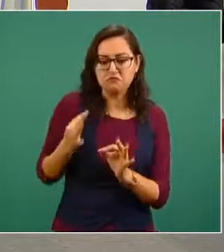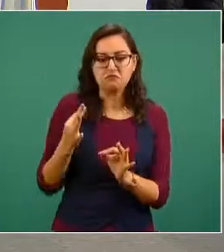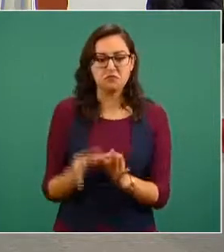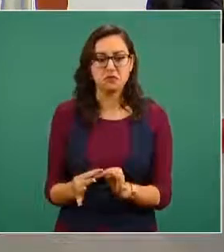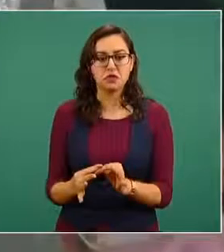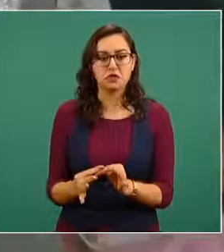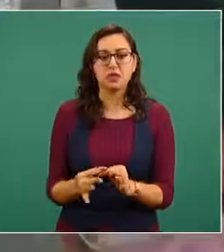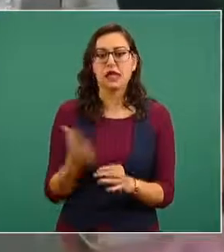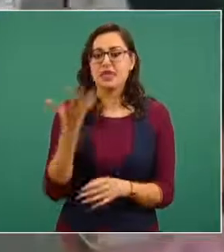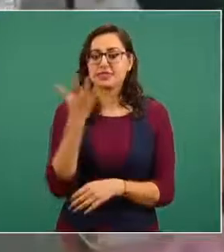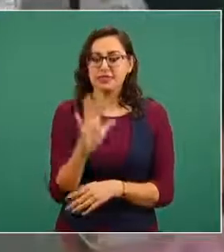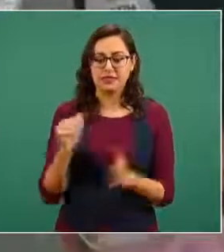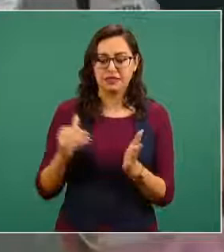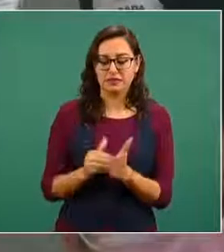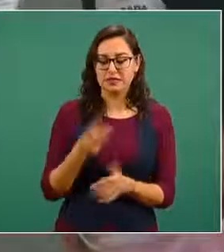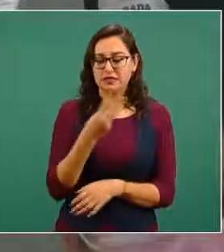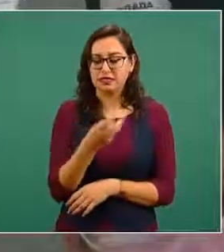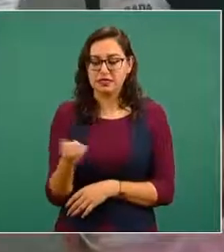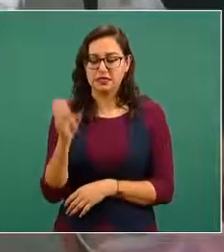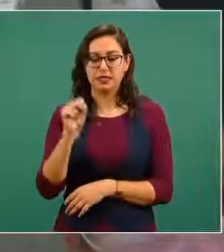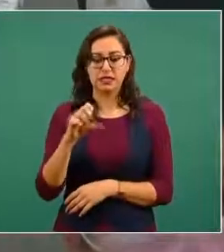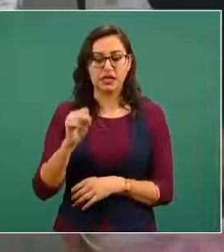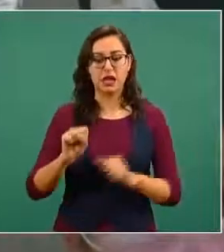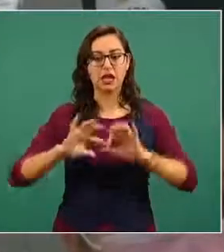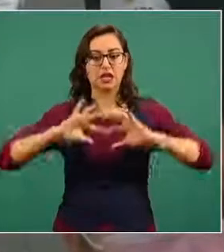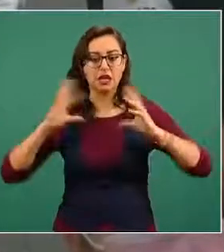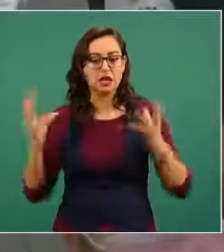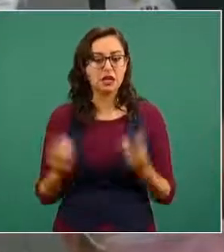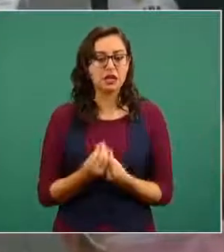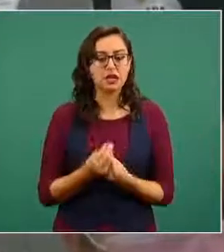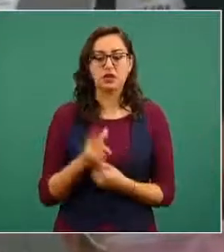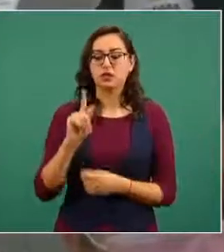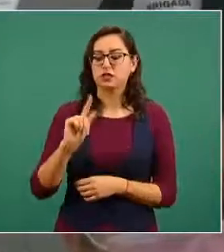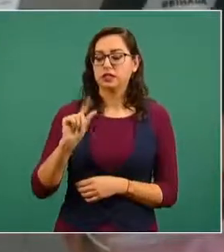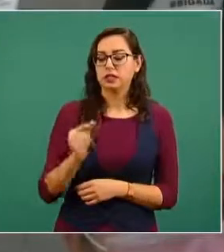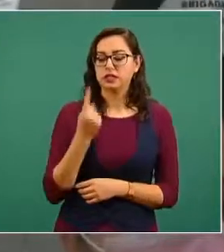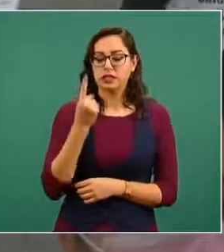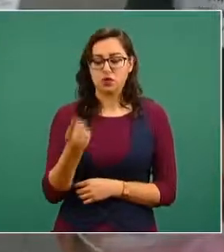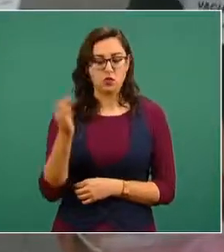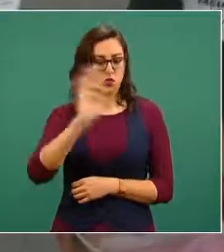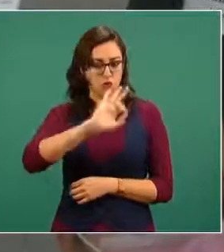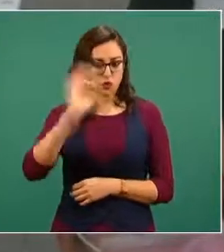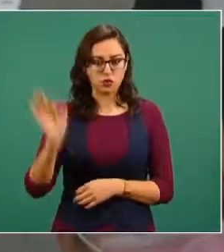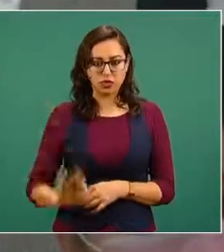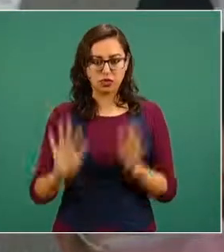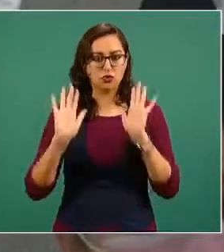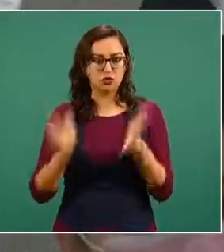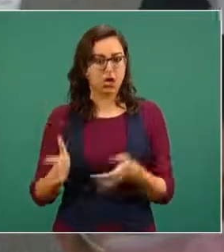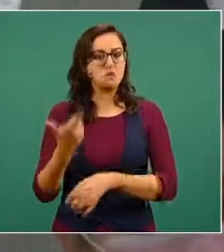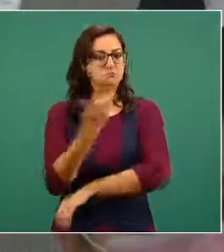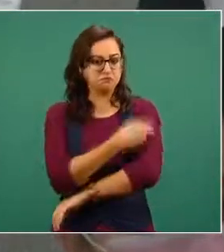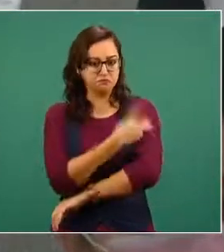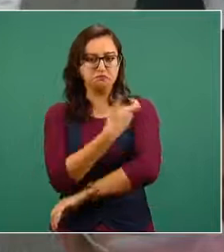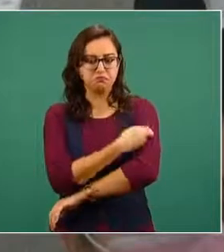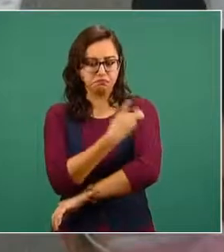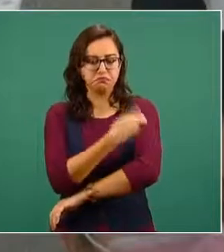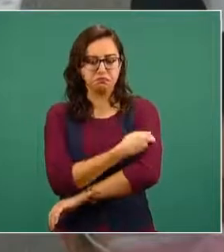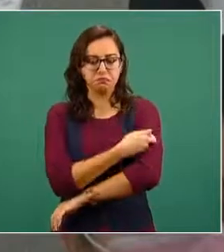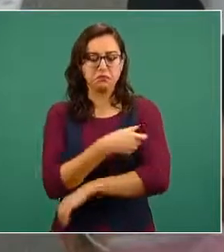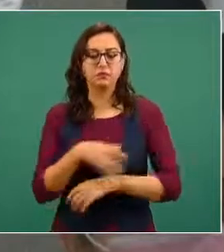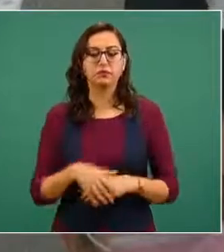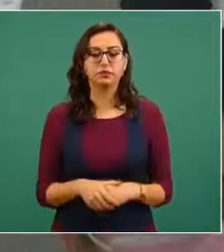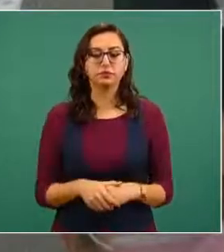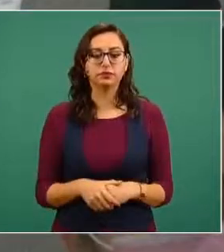10.360, lo cual representa el 71% de las mismas. Estas fueron